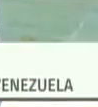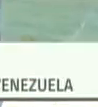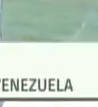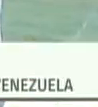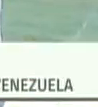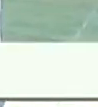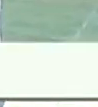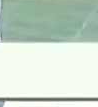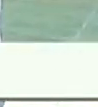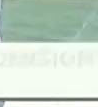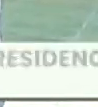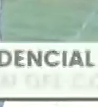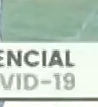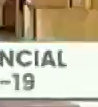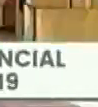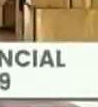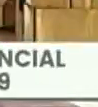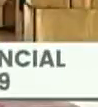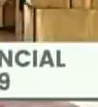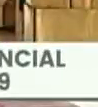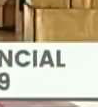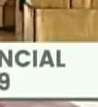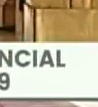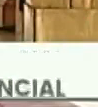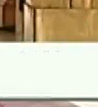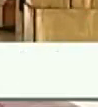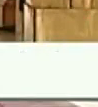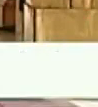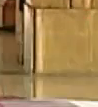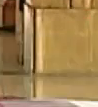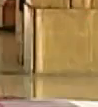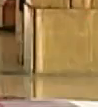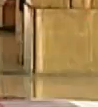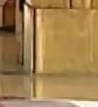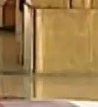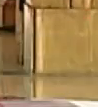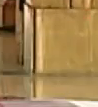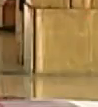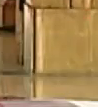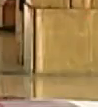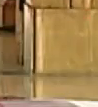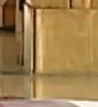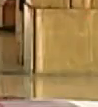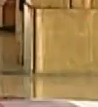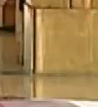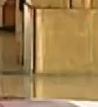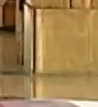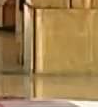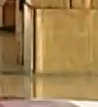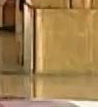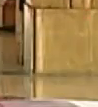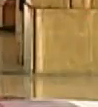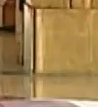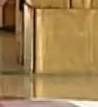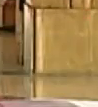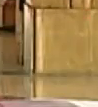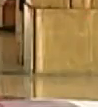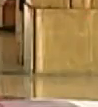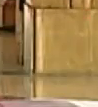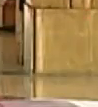Eduardo Piñate. Como hemos venido anunciando a toda la población, el día de hoy